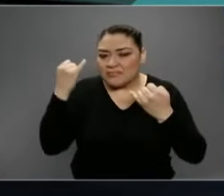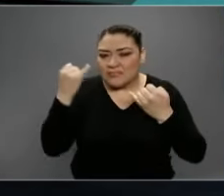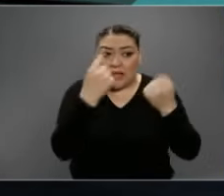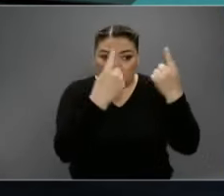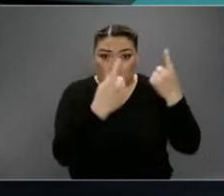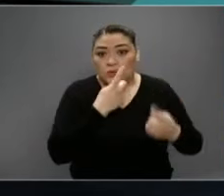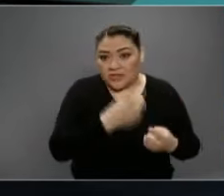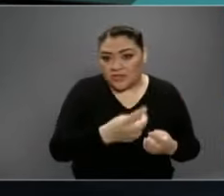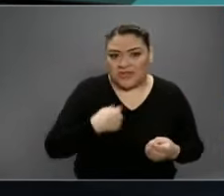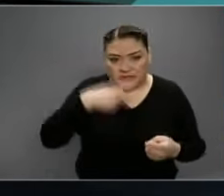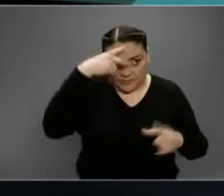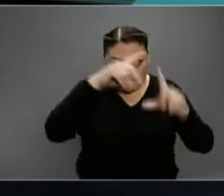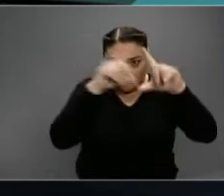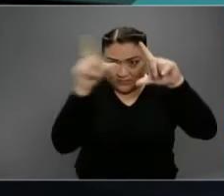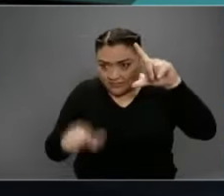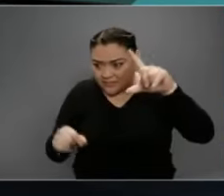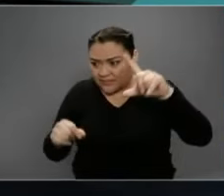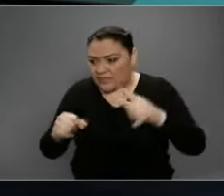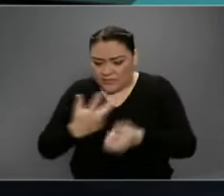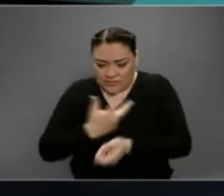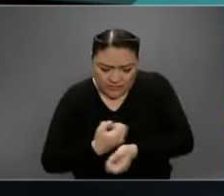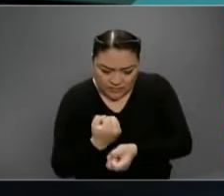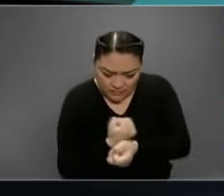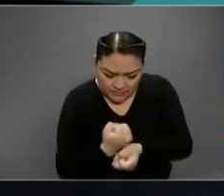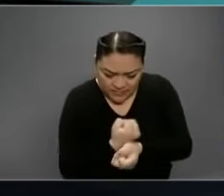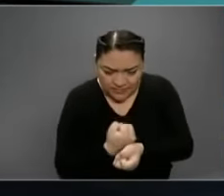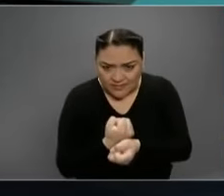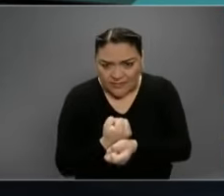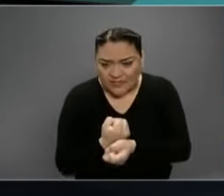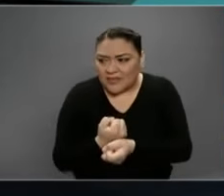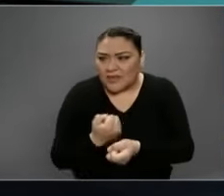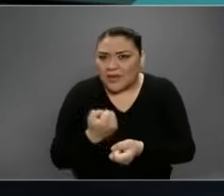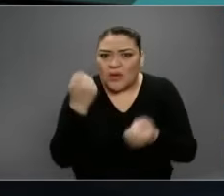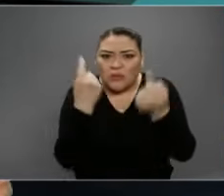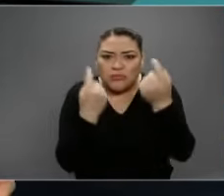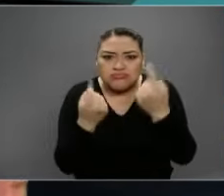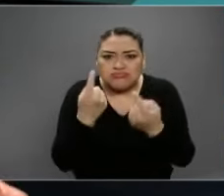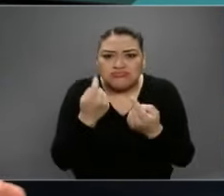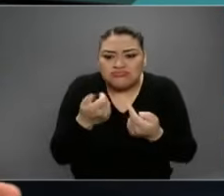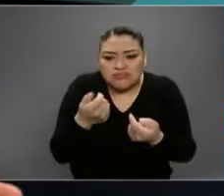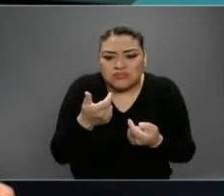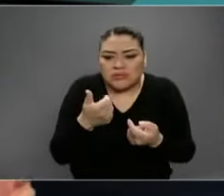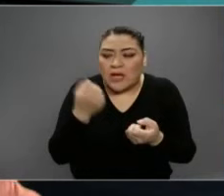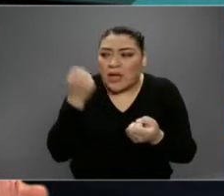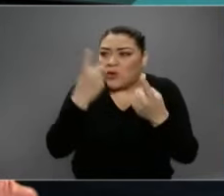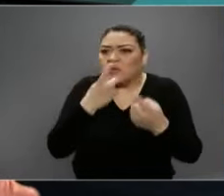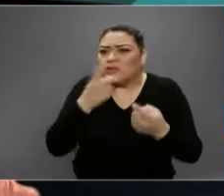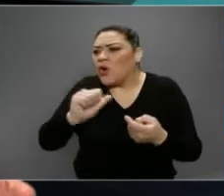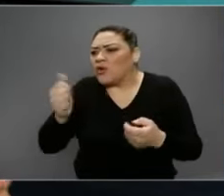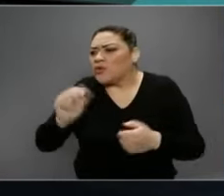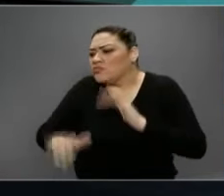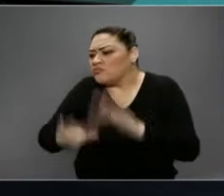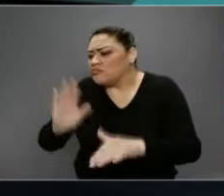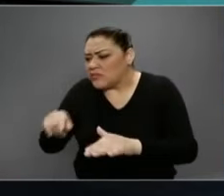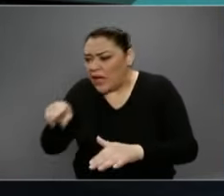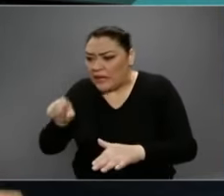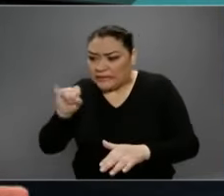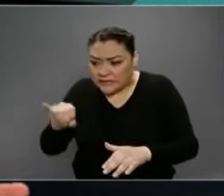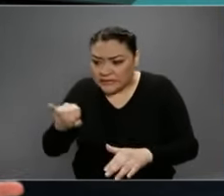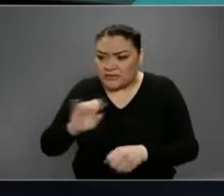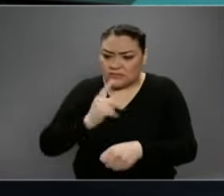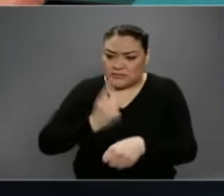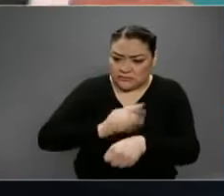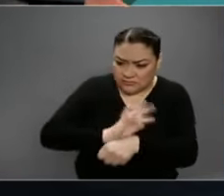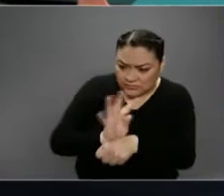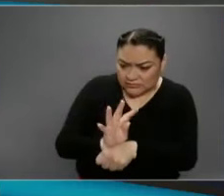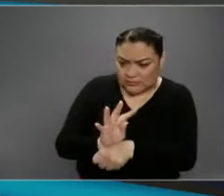parte dicen, lo que pasa es que México hace muy pocas pruebas, entonces no hay manera de saber si los que se están reportando realmente son o no son. En otros